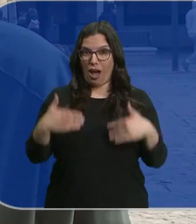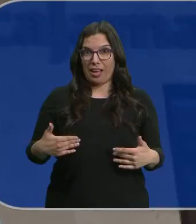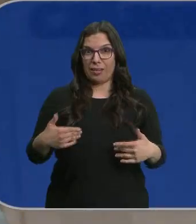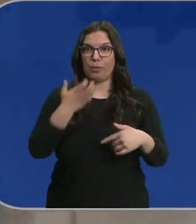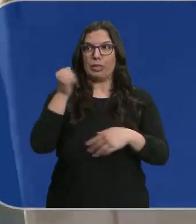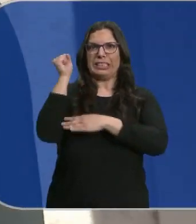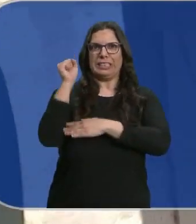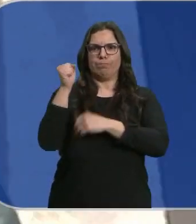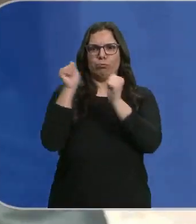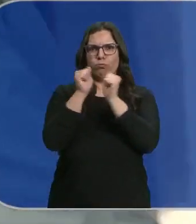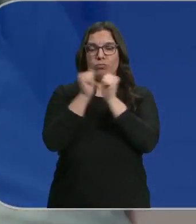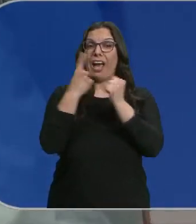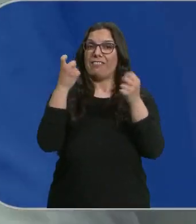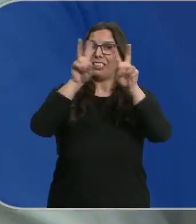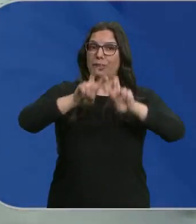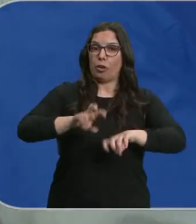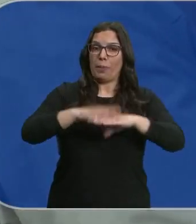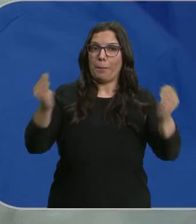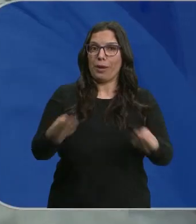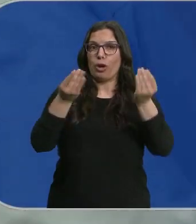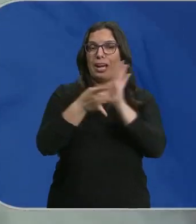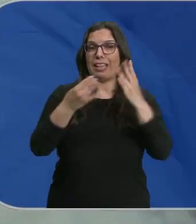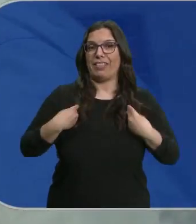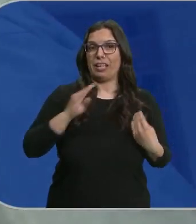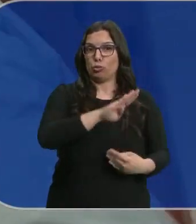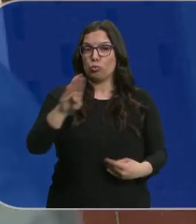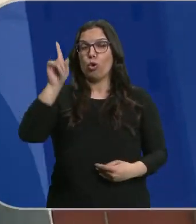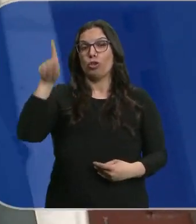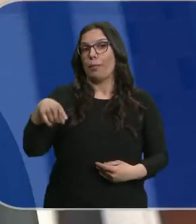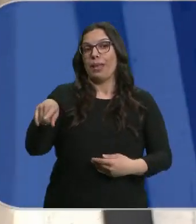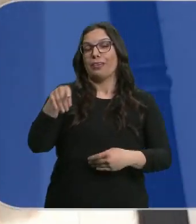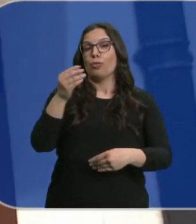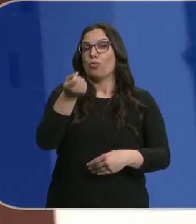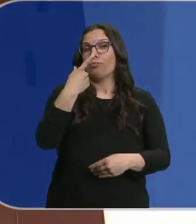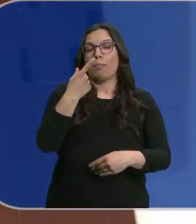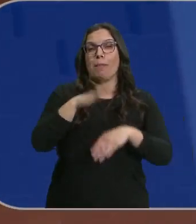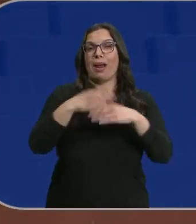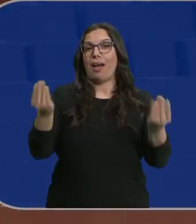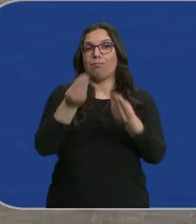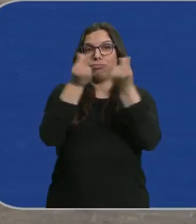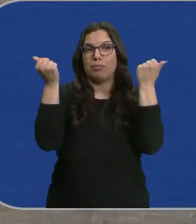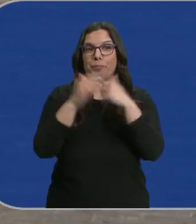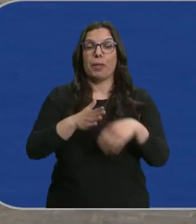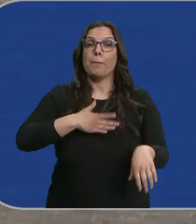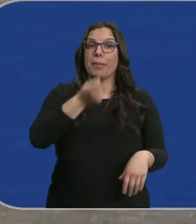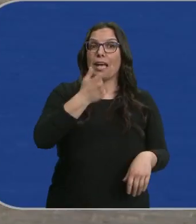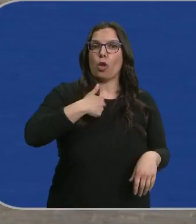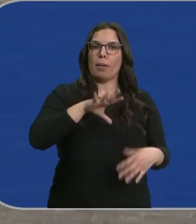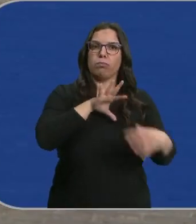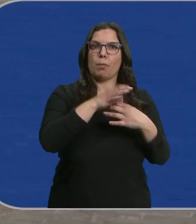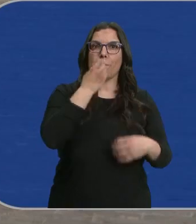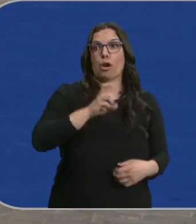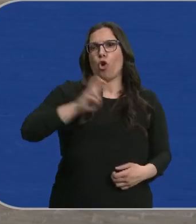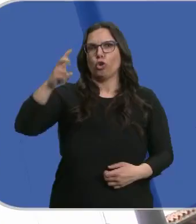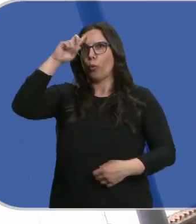rigidez. Que requiere investigación para mejorar su calidad de vida o una cura definitiva. Yo, por ejemplo, la medicación me va bien. Hay a otros que le dan